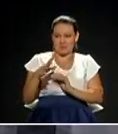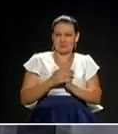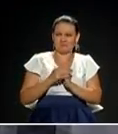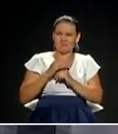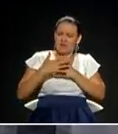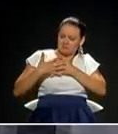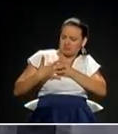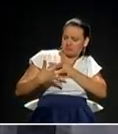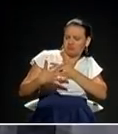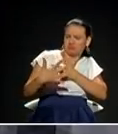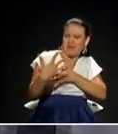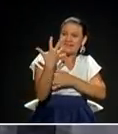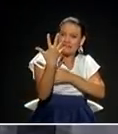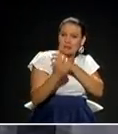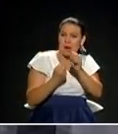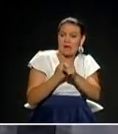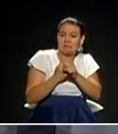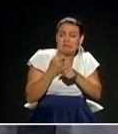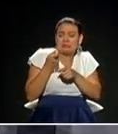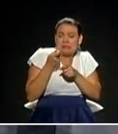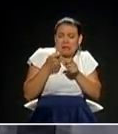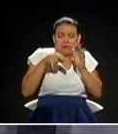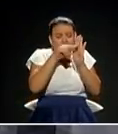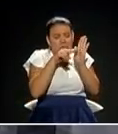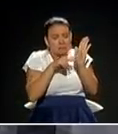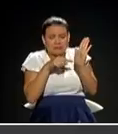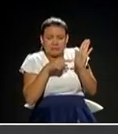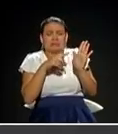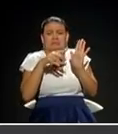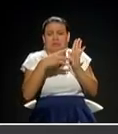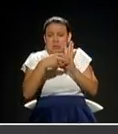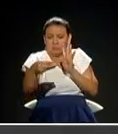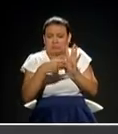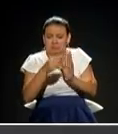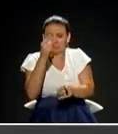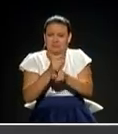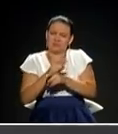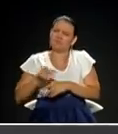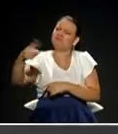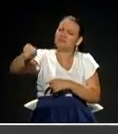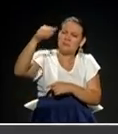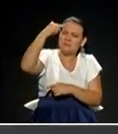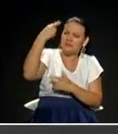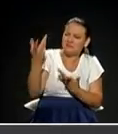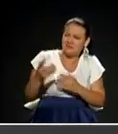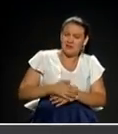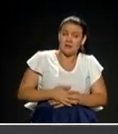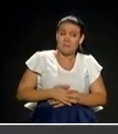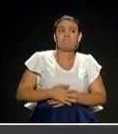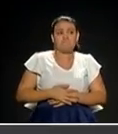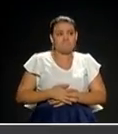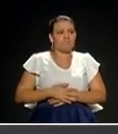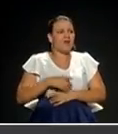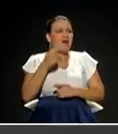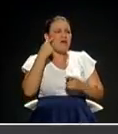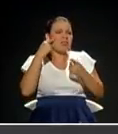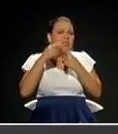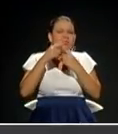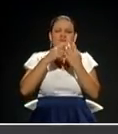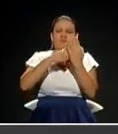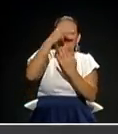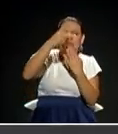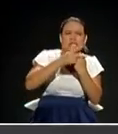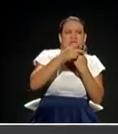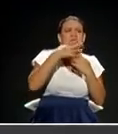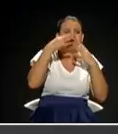en fase final de la reglamentación de los instrumentos que aterrizan sus propósitos. ¿Qué hará para que esos propósitos de ciudad compacta se hagan